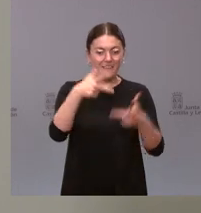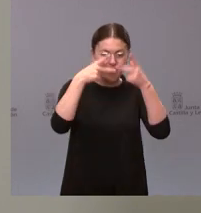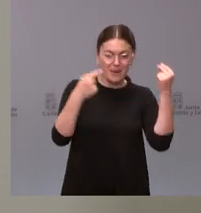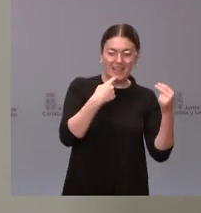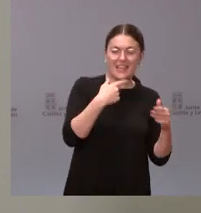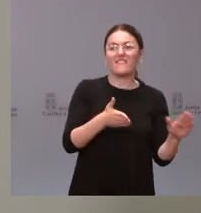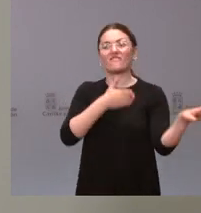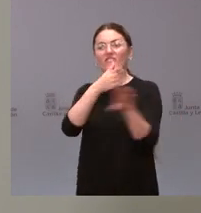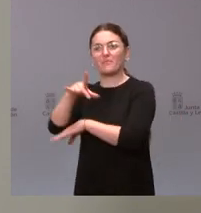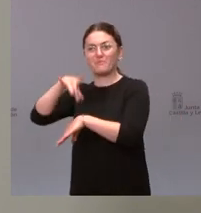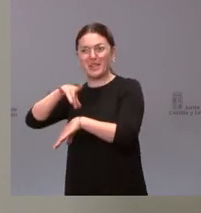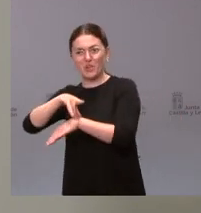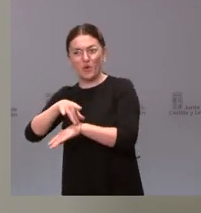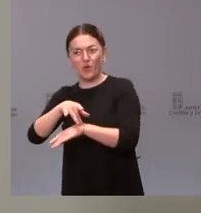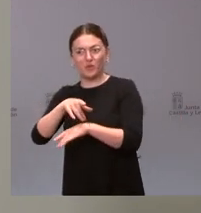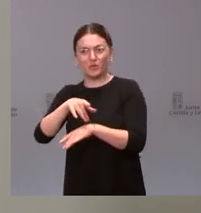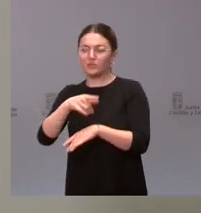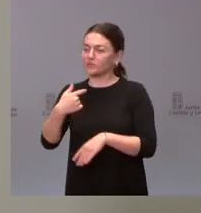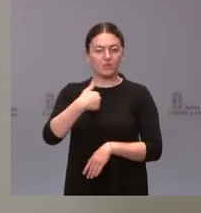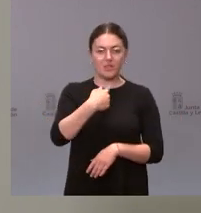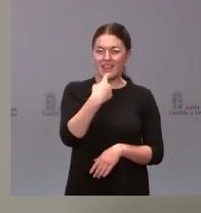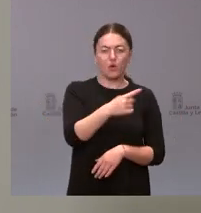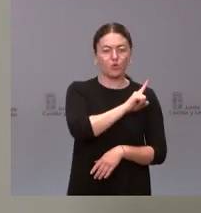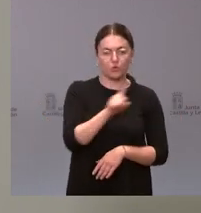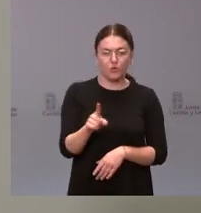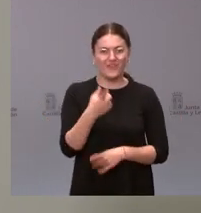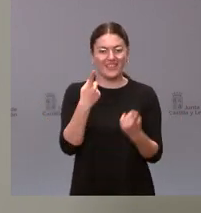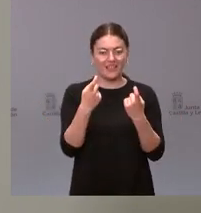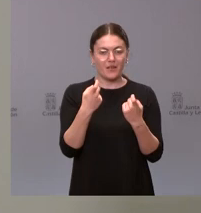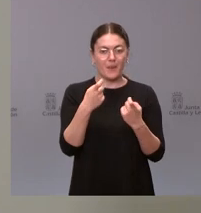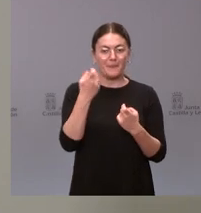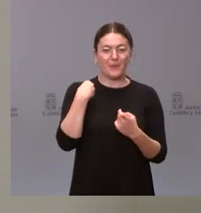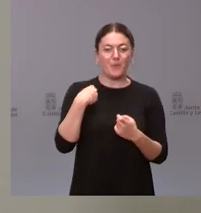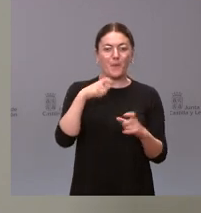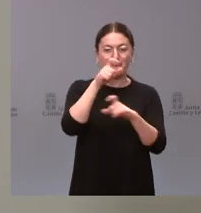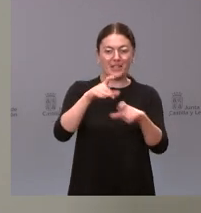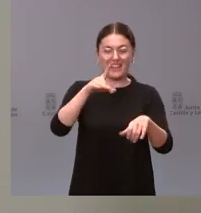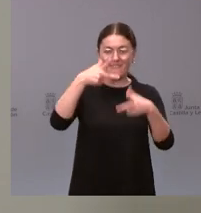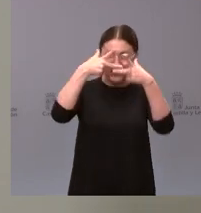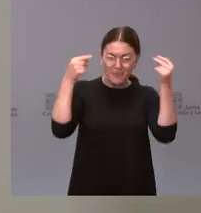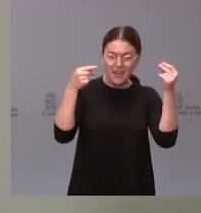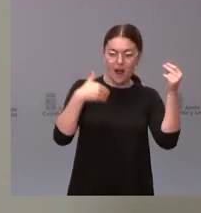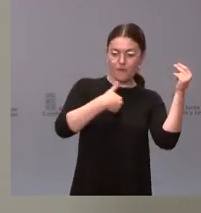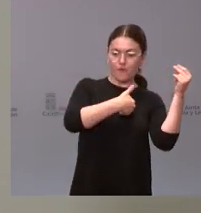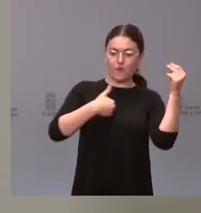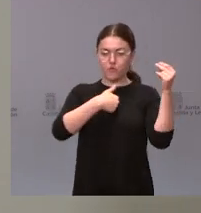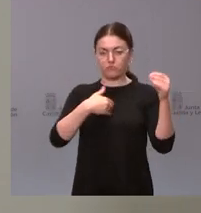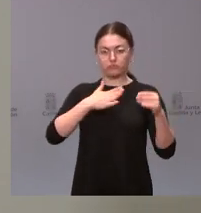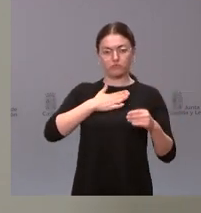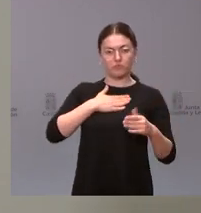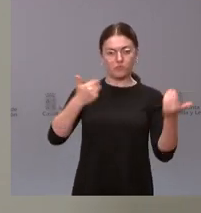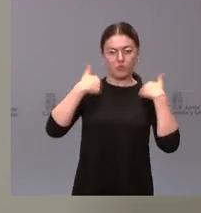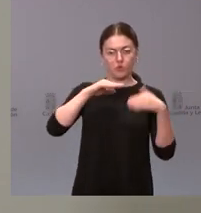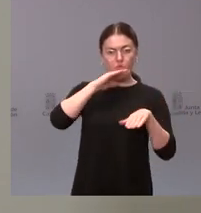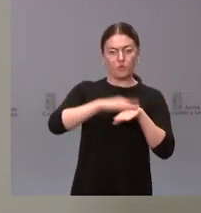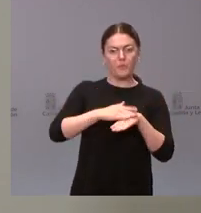que es muy necesario que el personal de enfermería desarrolle las tareas que le corresponden y que sin duda aún puede